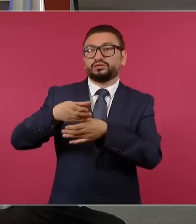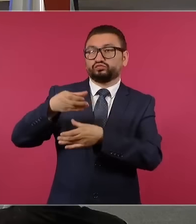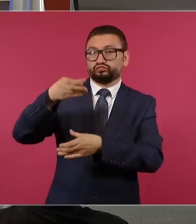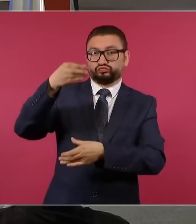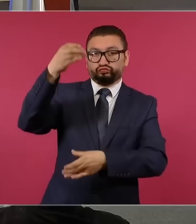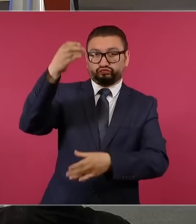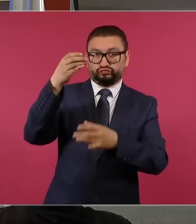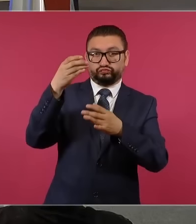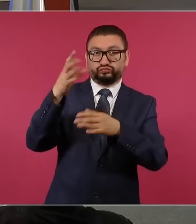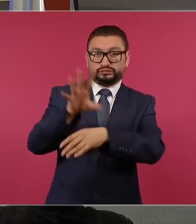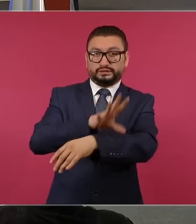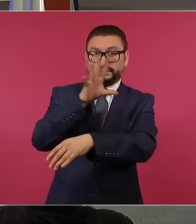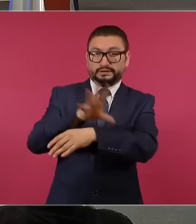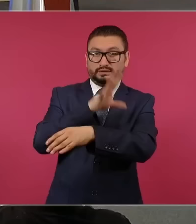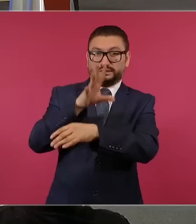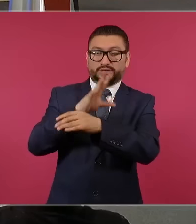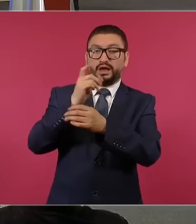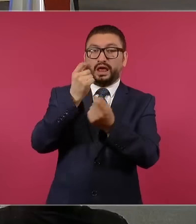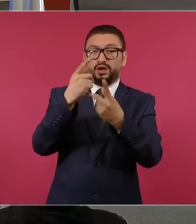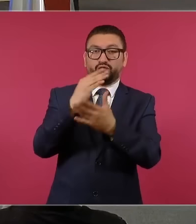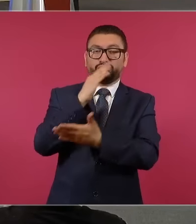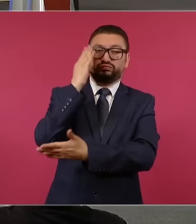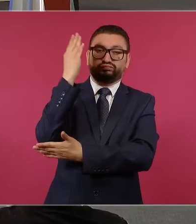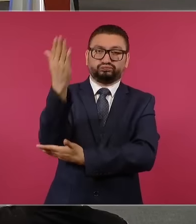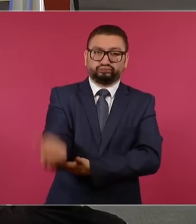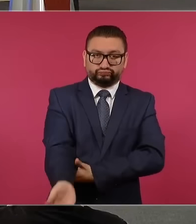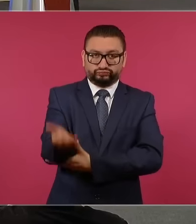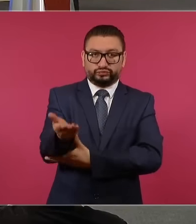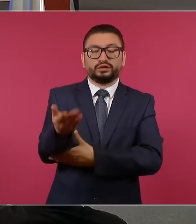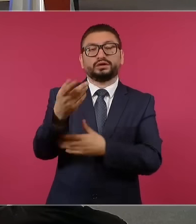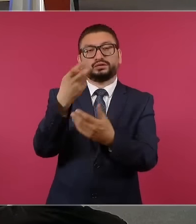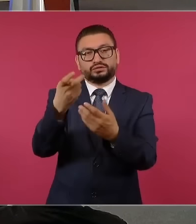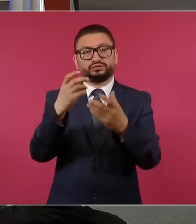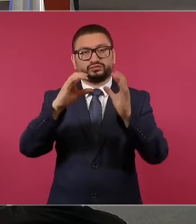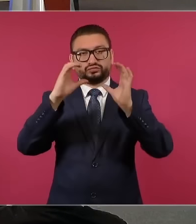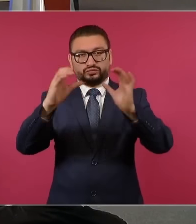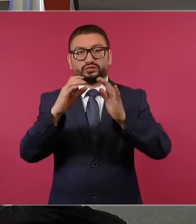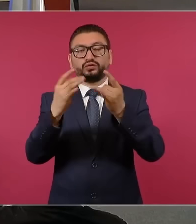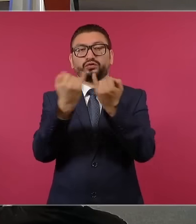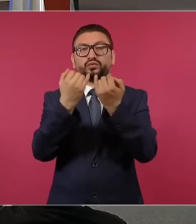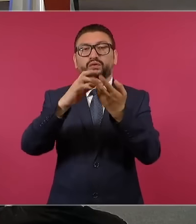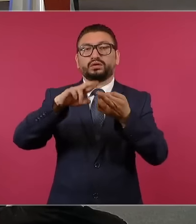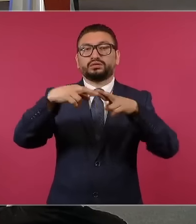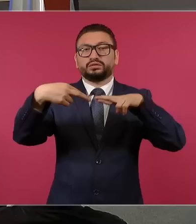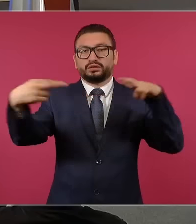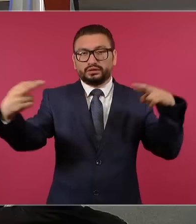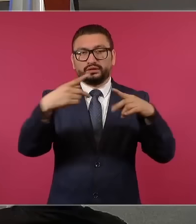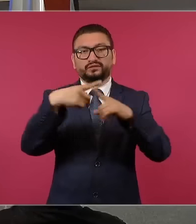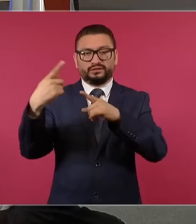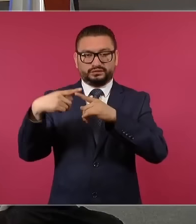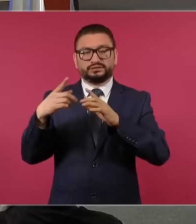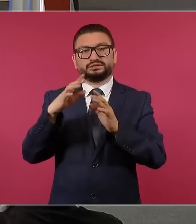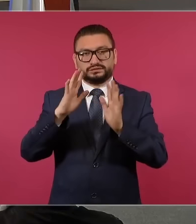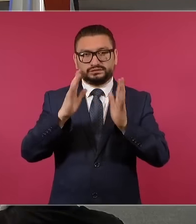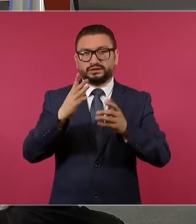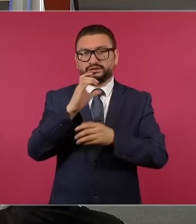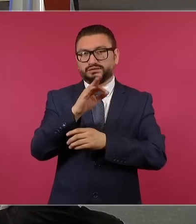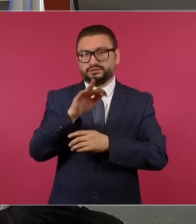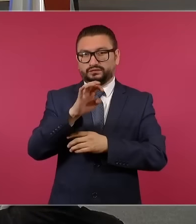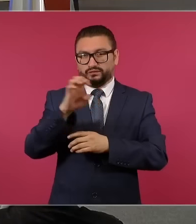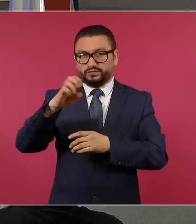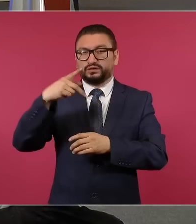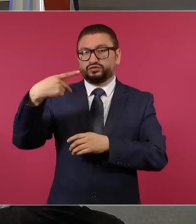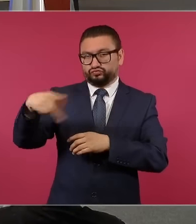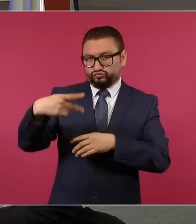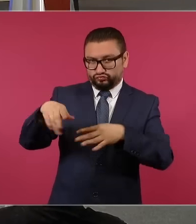tirados y cables, aunque es muy buena la brigada de la